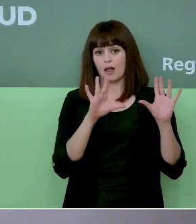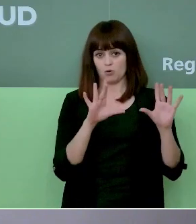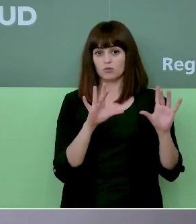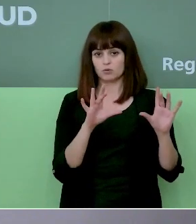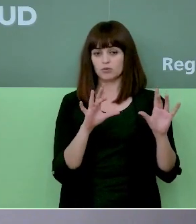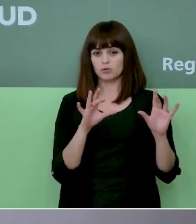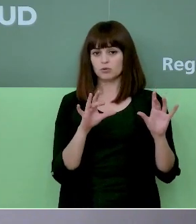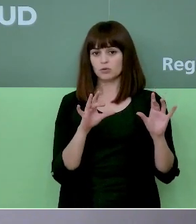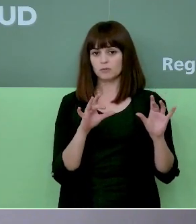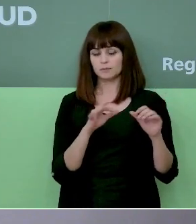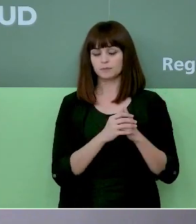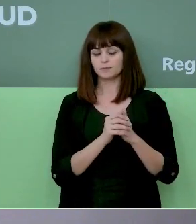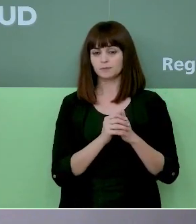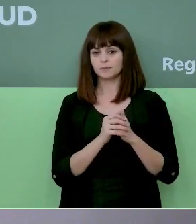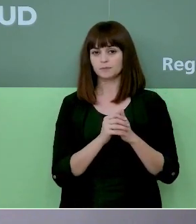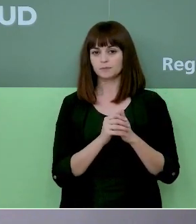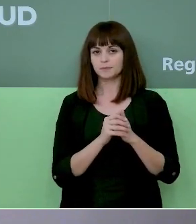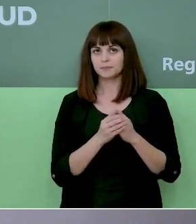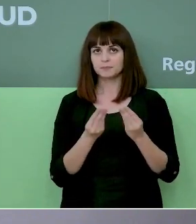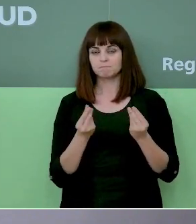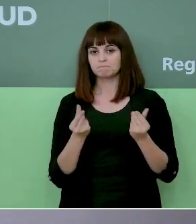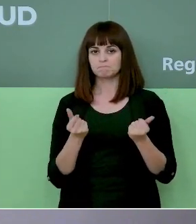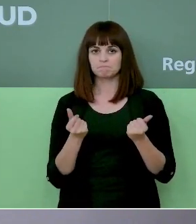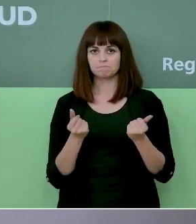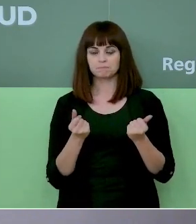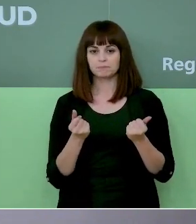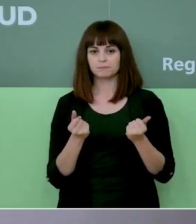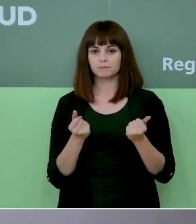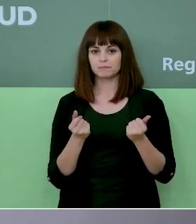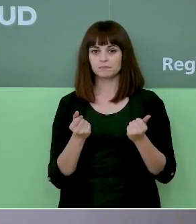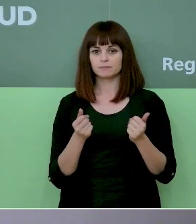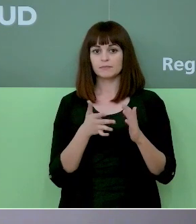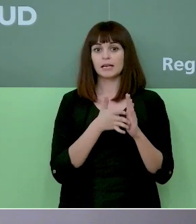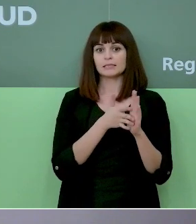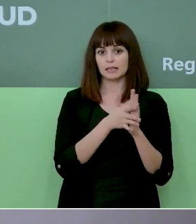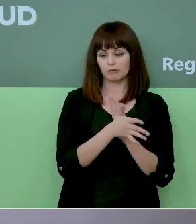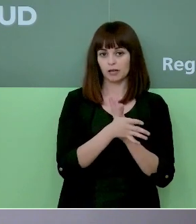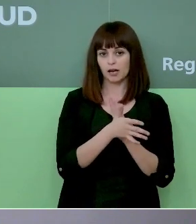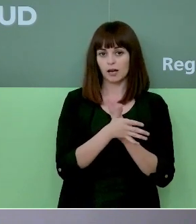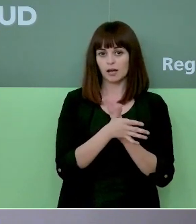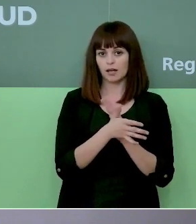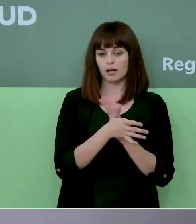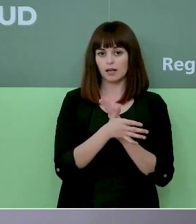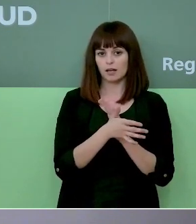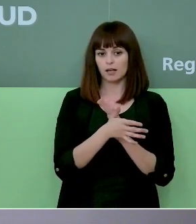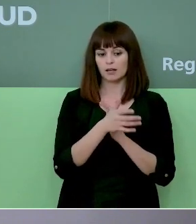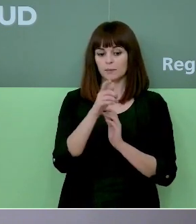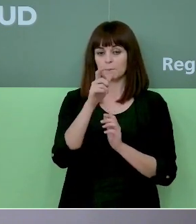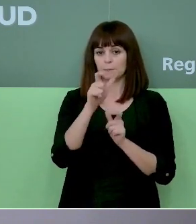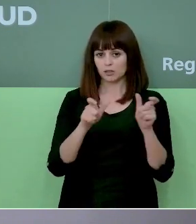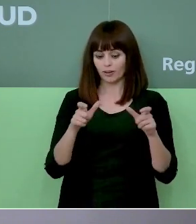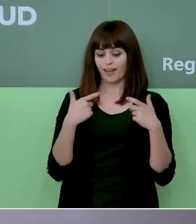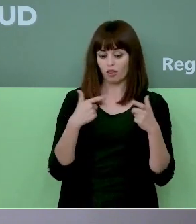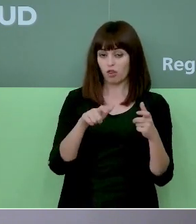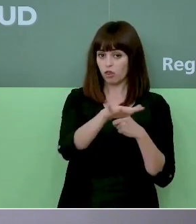impide que se vaya a prestar asistencia a las personas de ese área